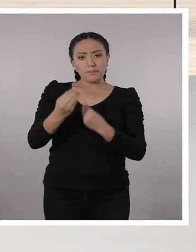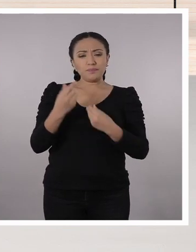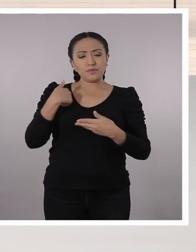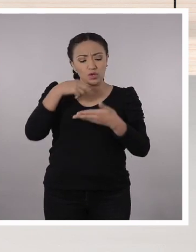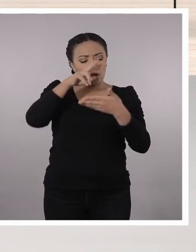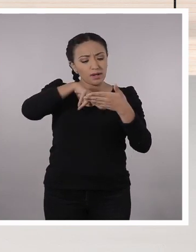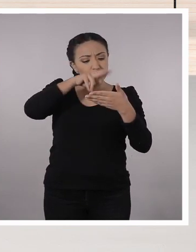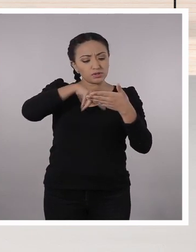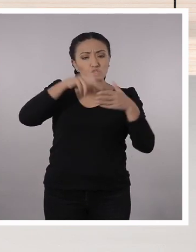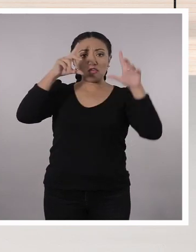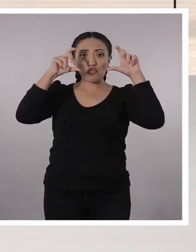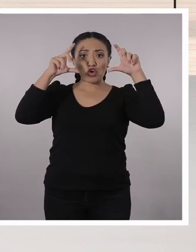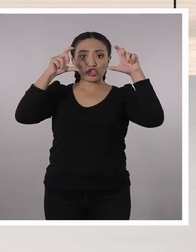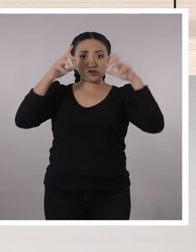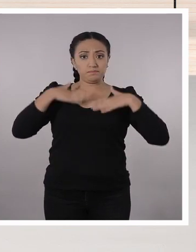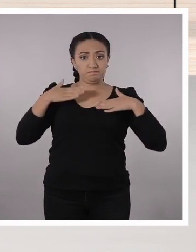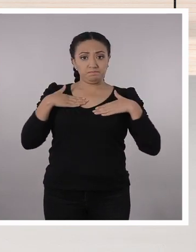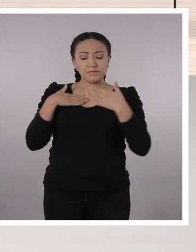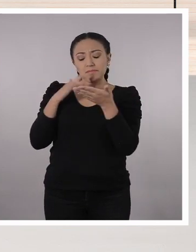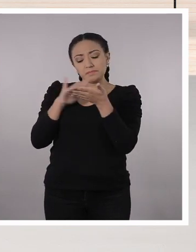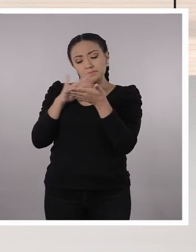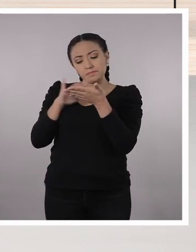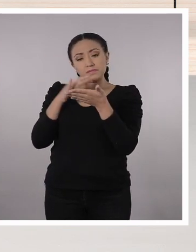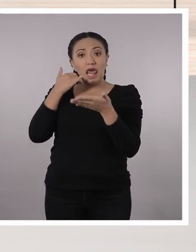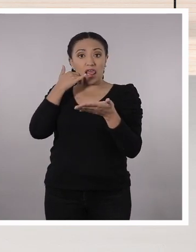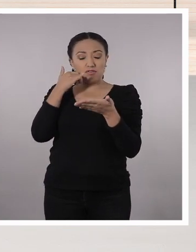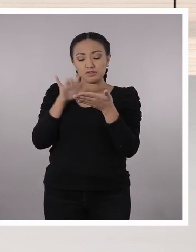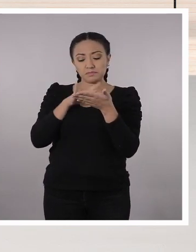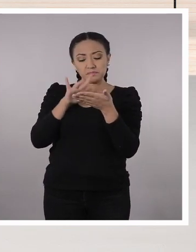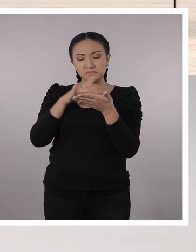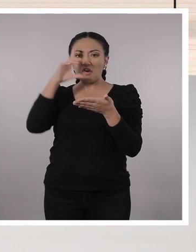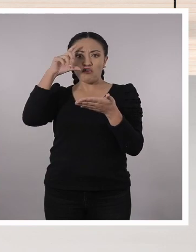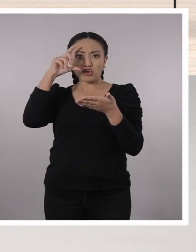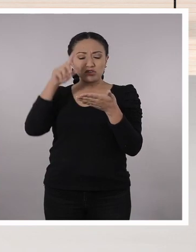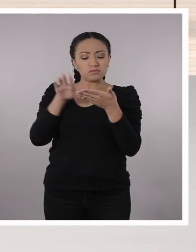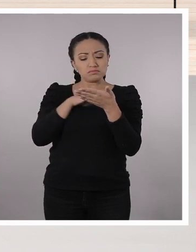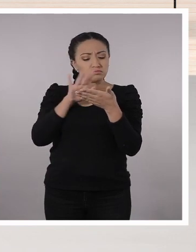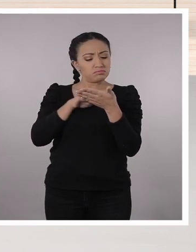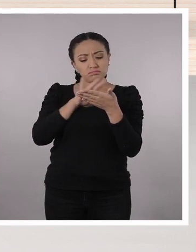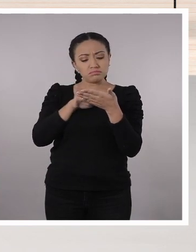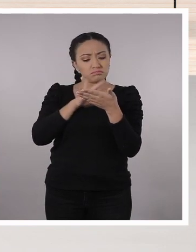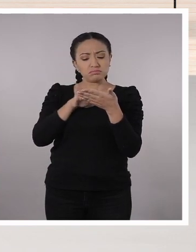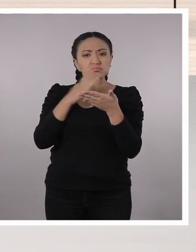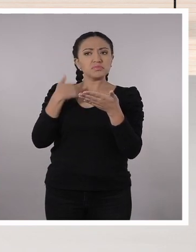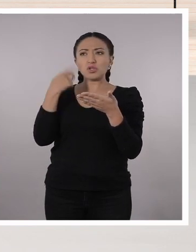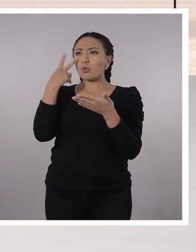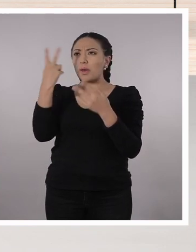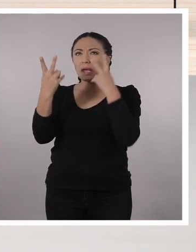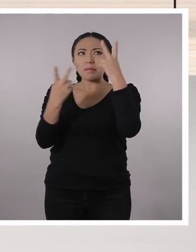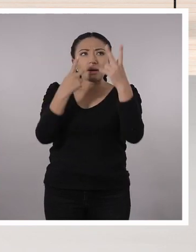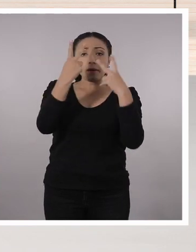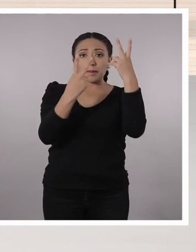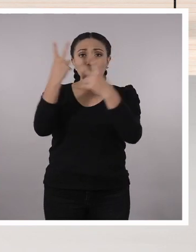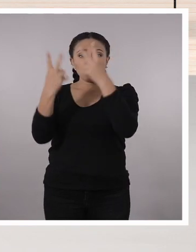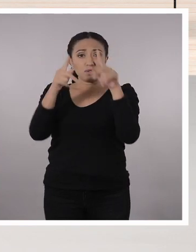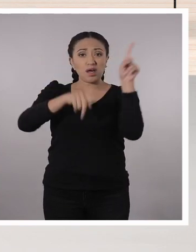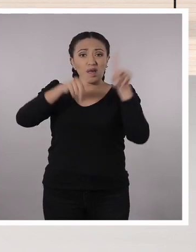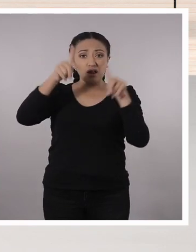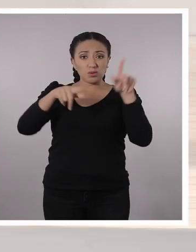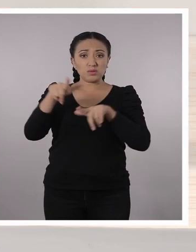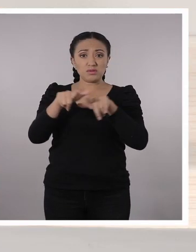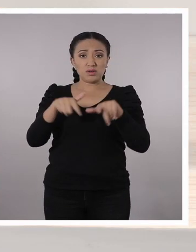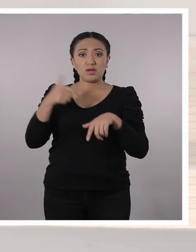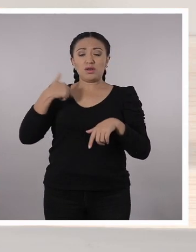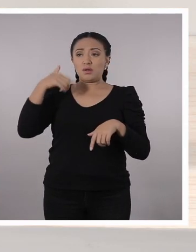Estaba revisando unas fotos de mi galería de imágenes. Estaba viendo los lugares que ya había recorrido en nuestro país. Me